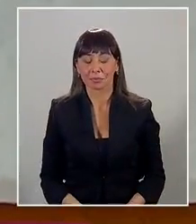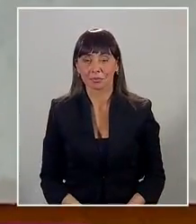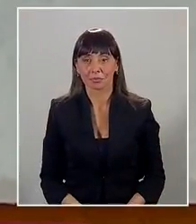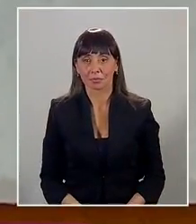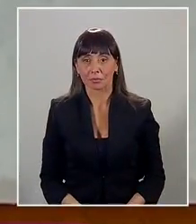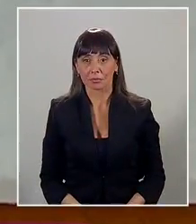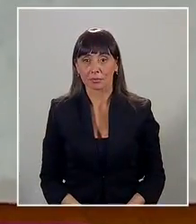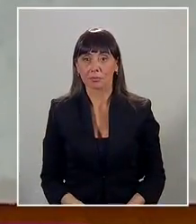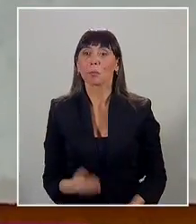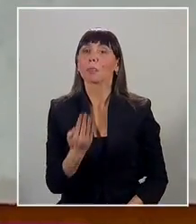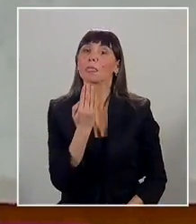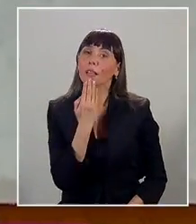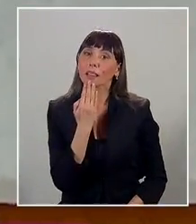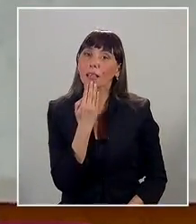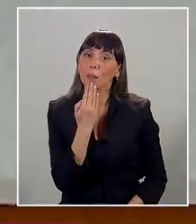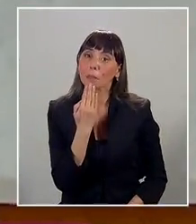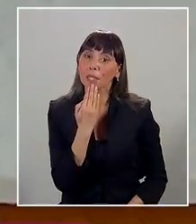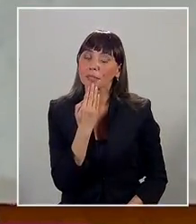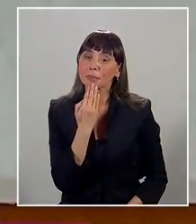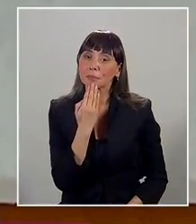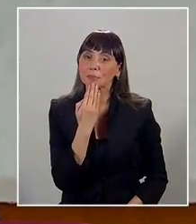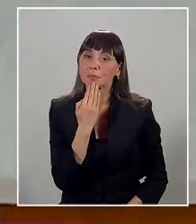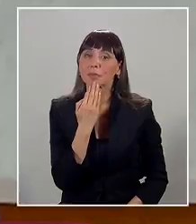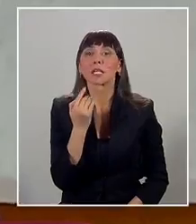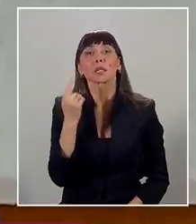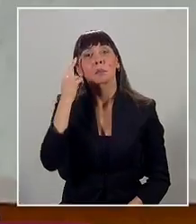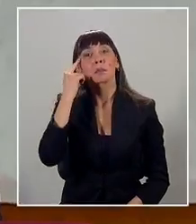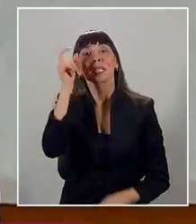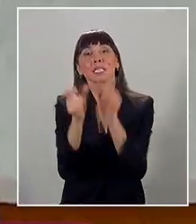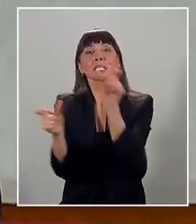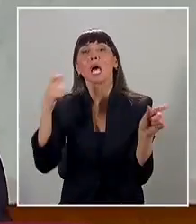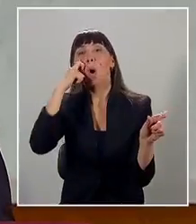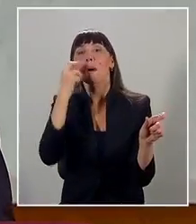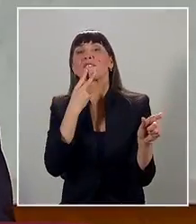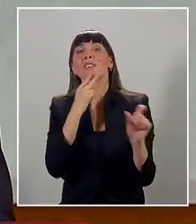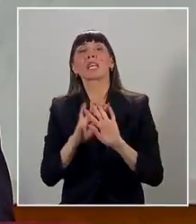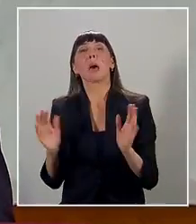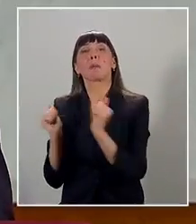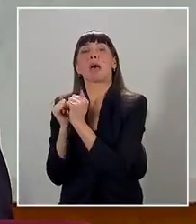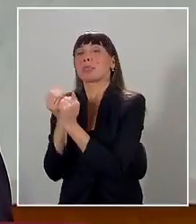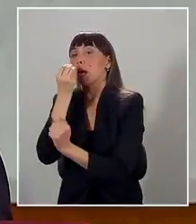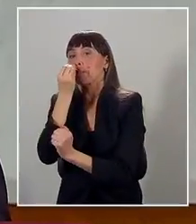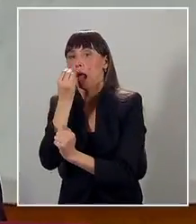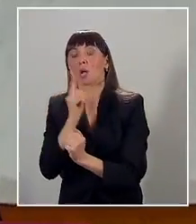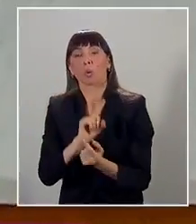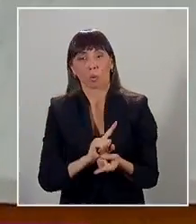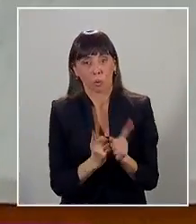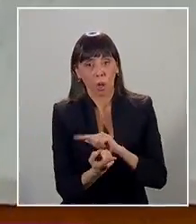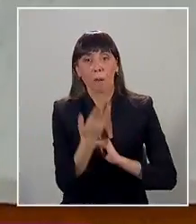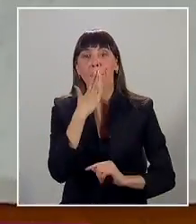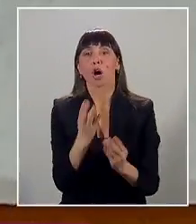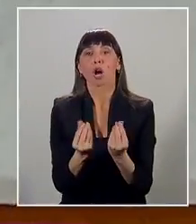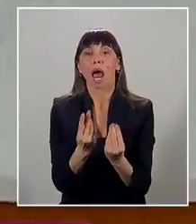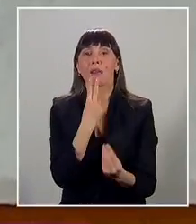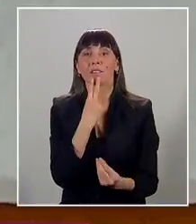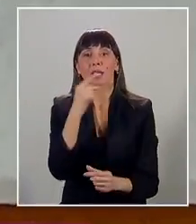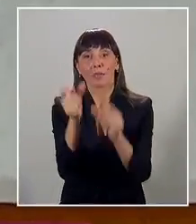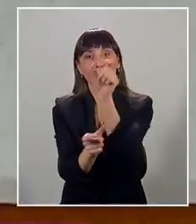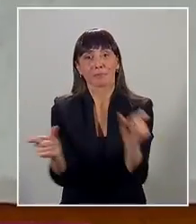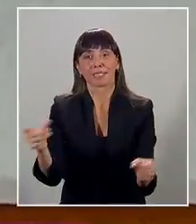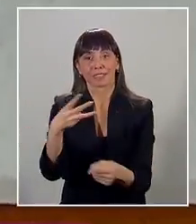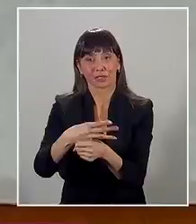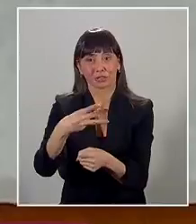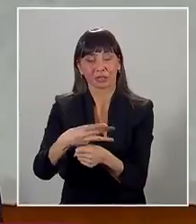Y también, porque no solamente de pan vive el hombre, para una mejor calidad de vida de nuestros adultos mayores.